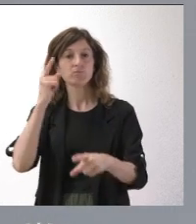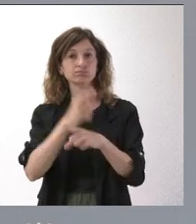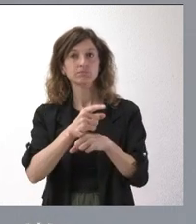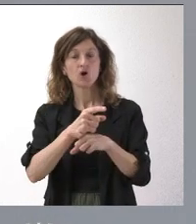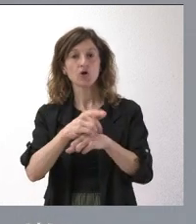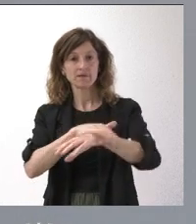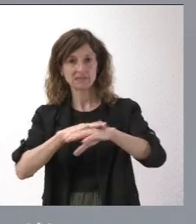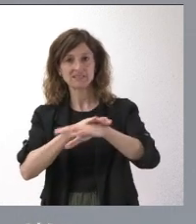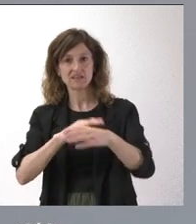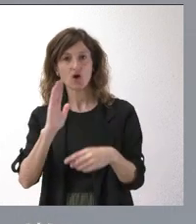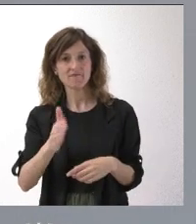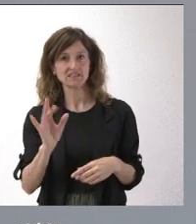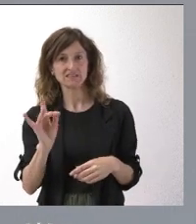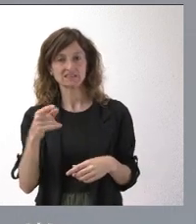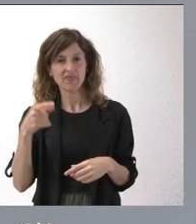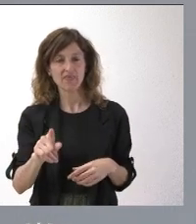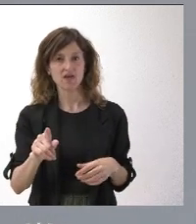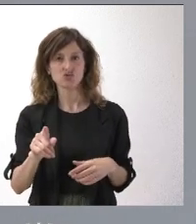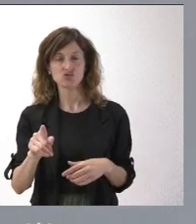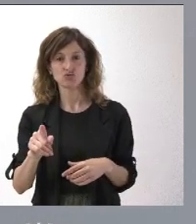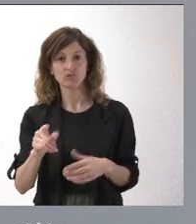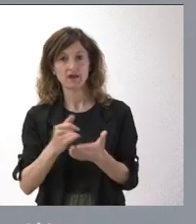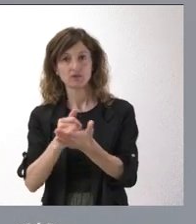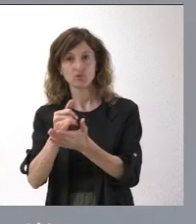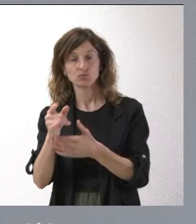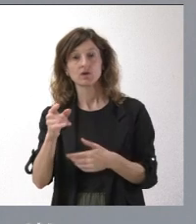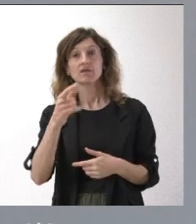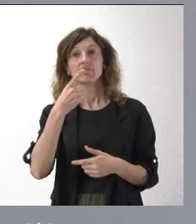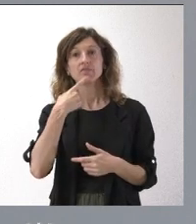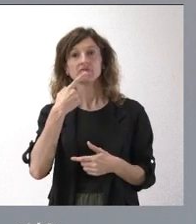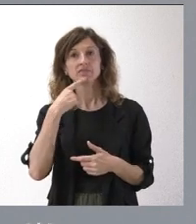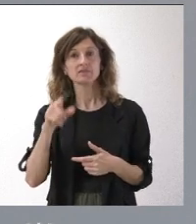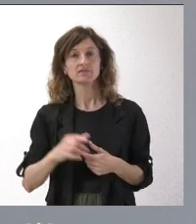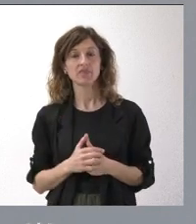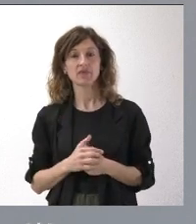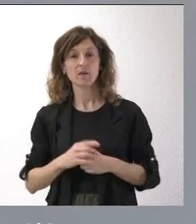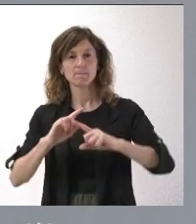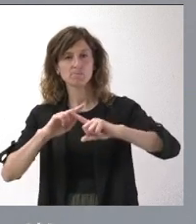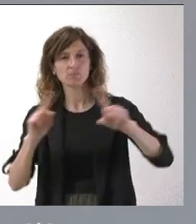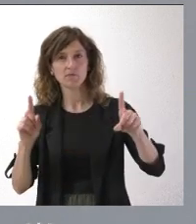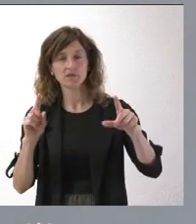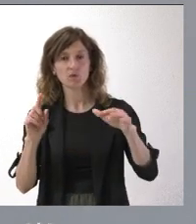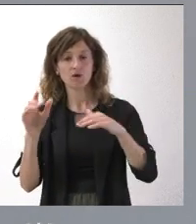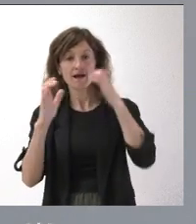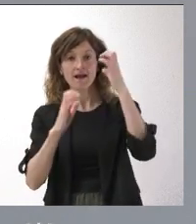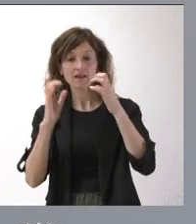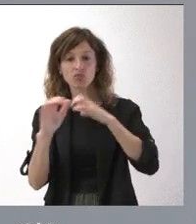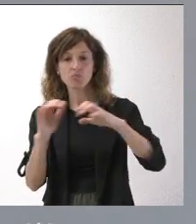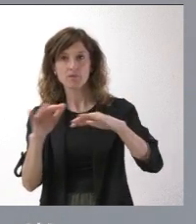orden del Ministerio de Agricultura, que es la que establecía la prohibición de movimientos del ganado.